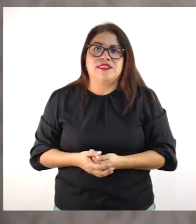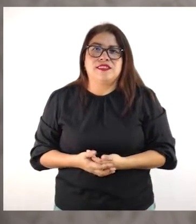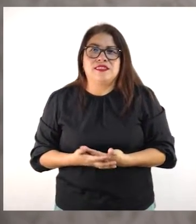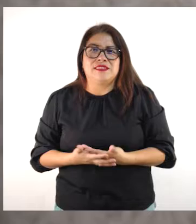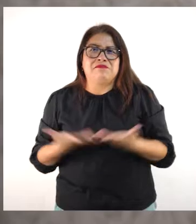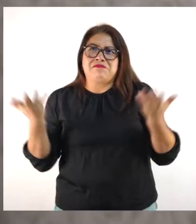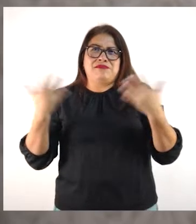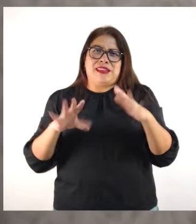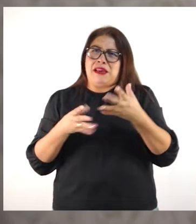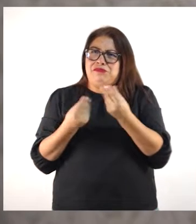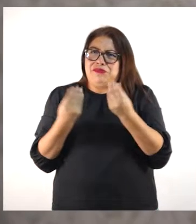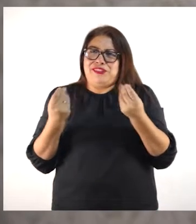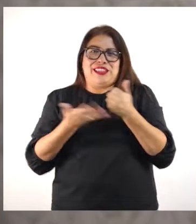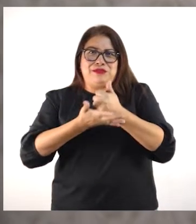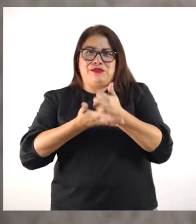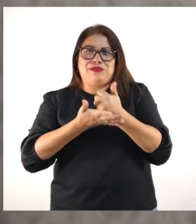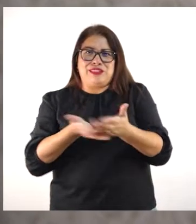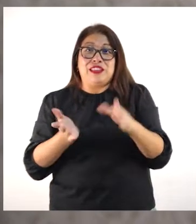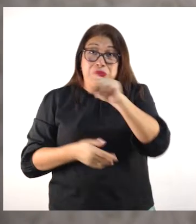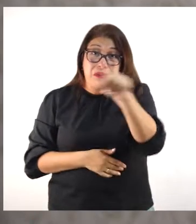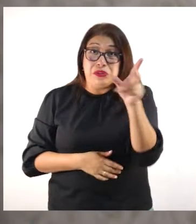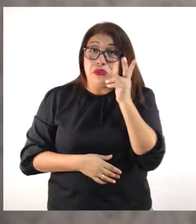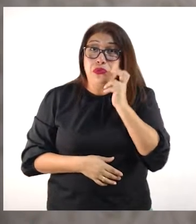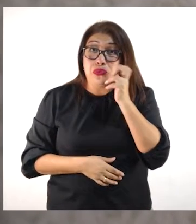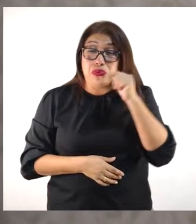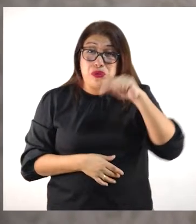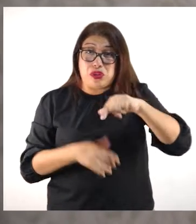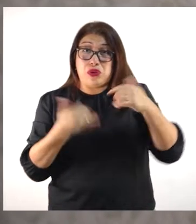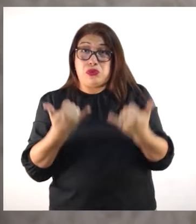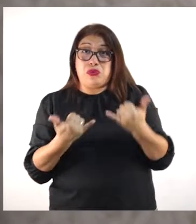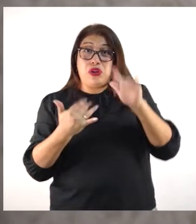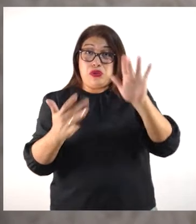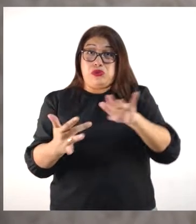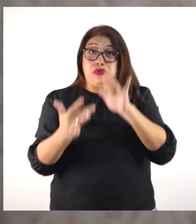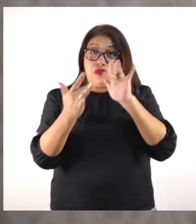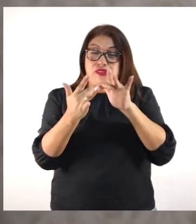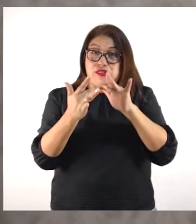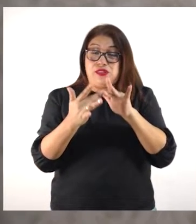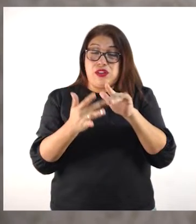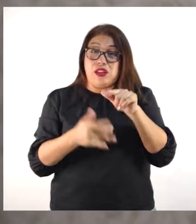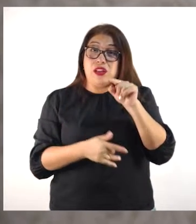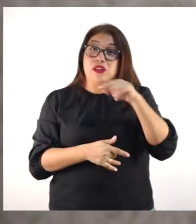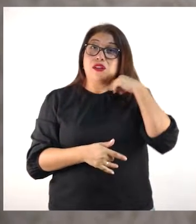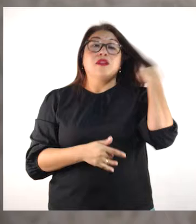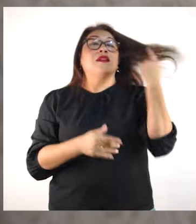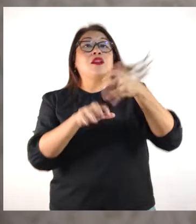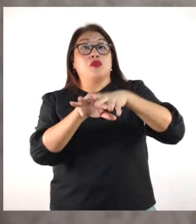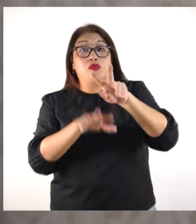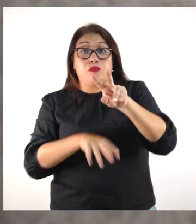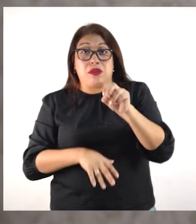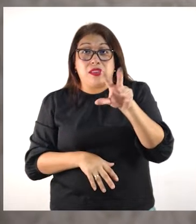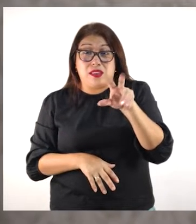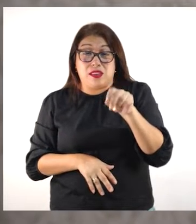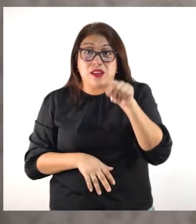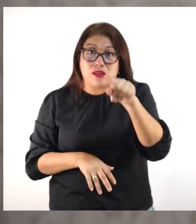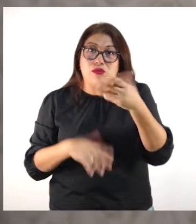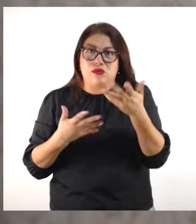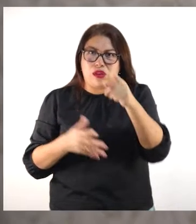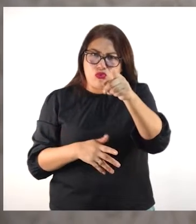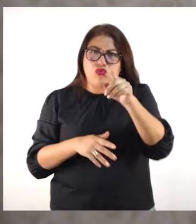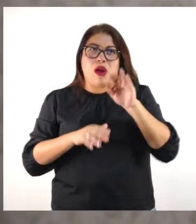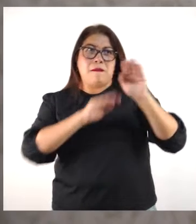realmente más llano. Amigas y amigos que escuchan el programa que están en la sintonía de Inclusión 2030,